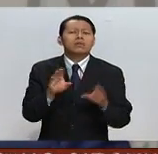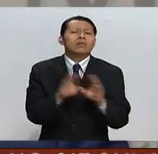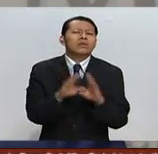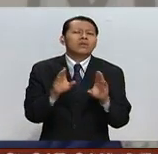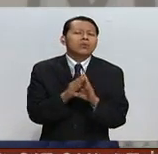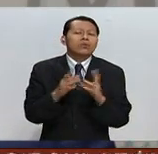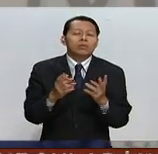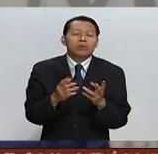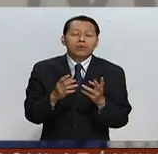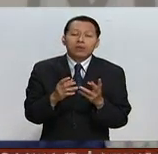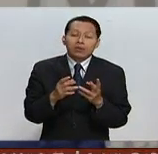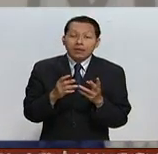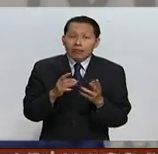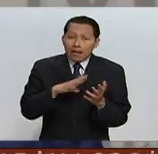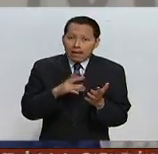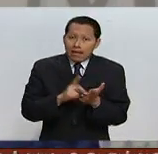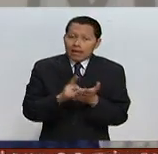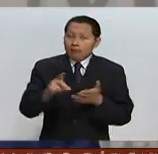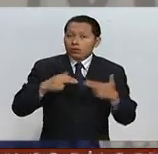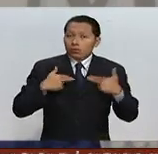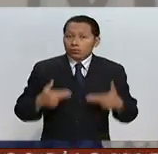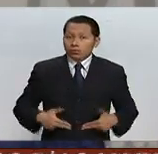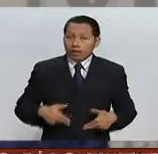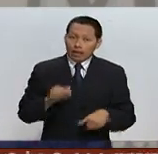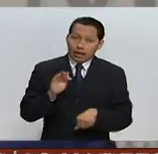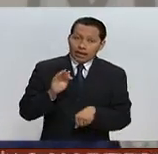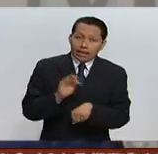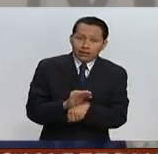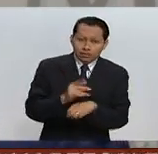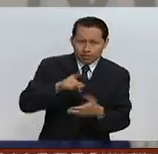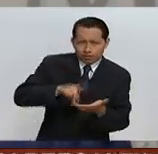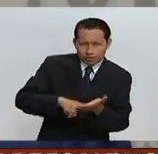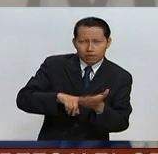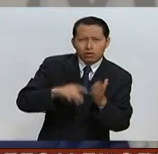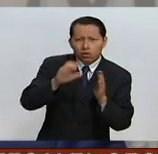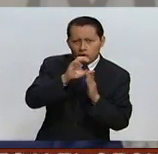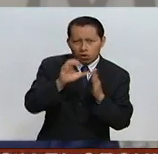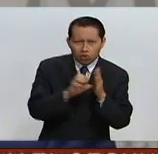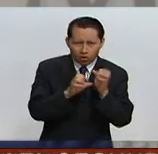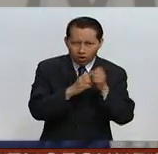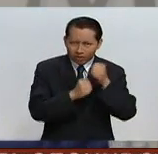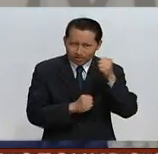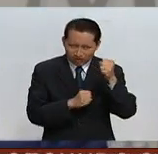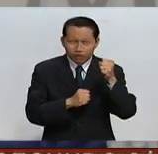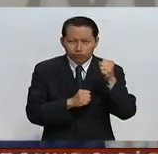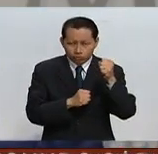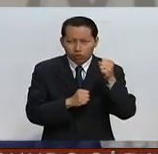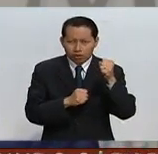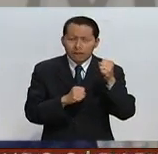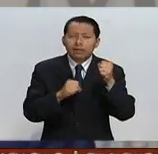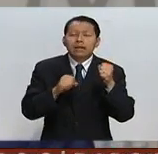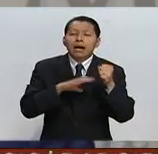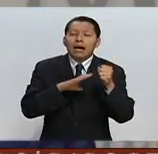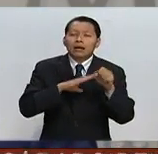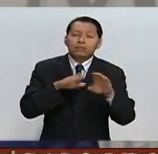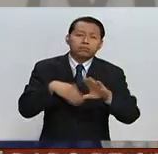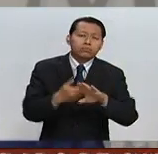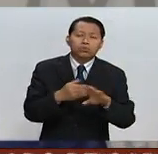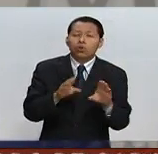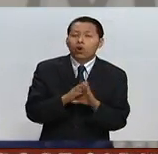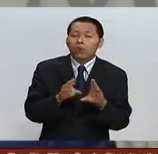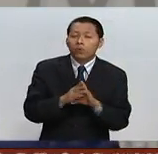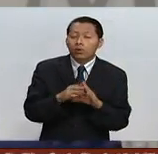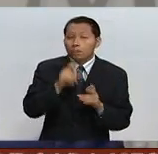contraria a los derechos humanos previstos por la Constitución General de la República al afectar